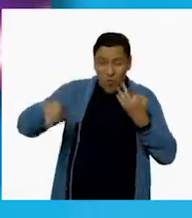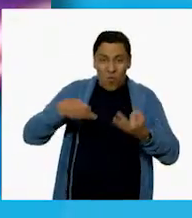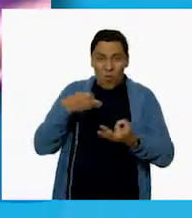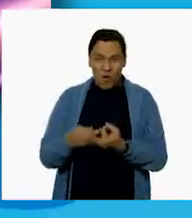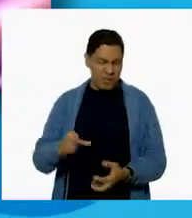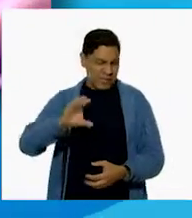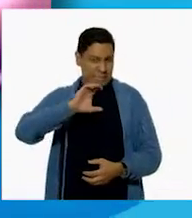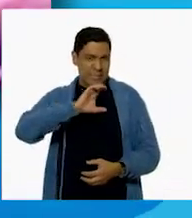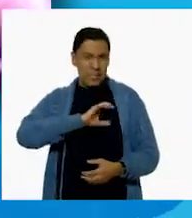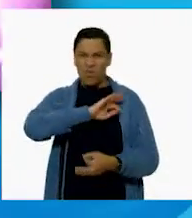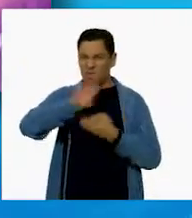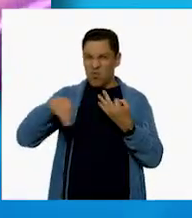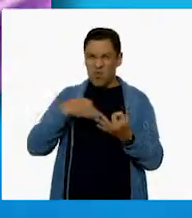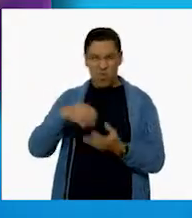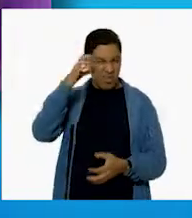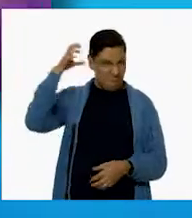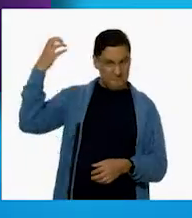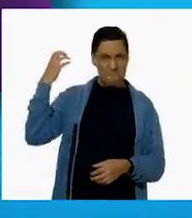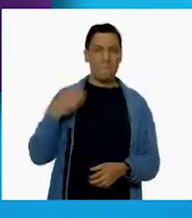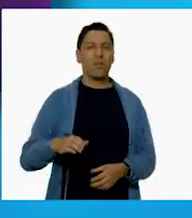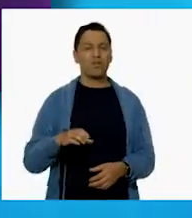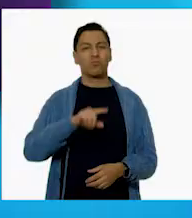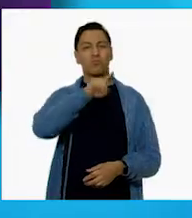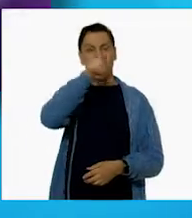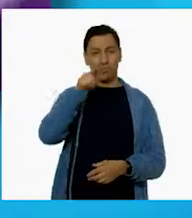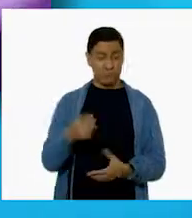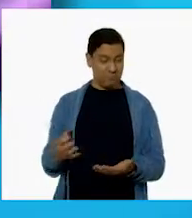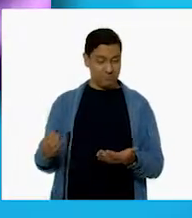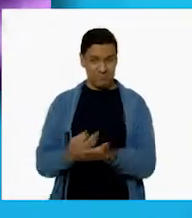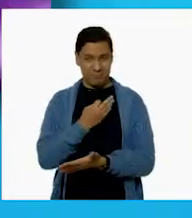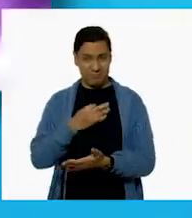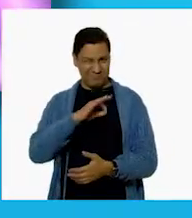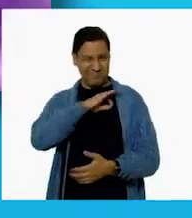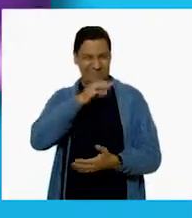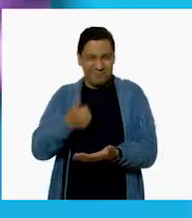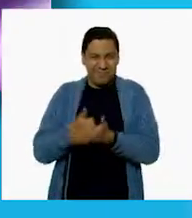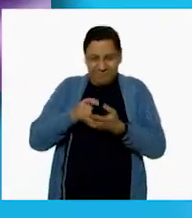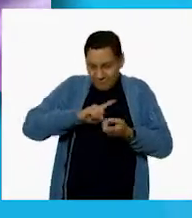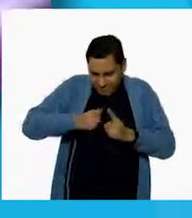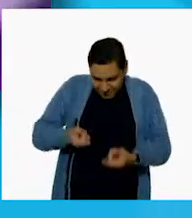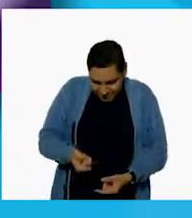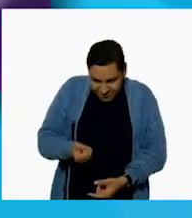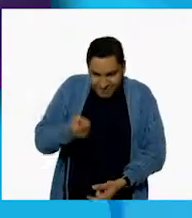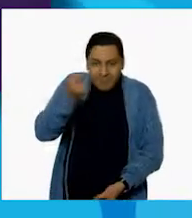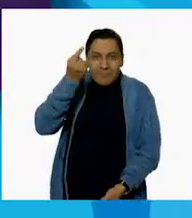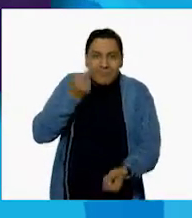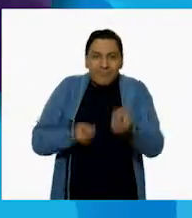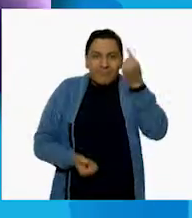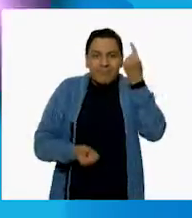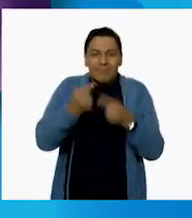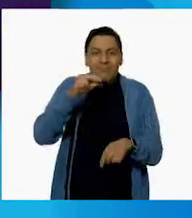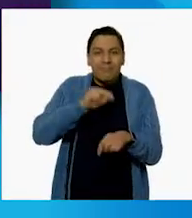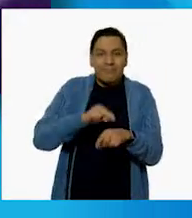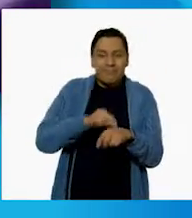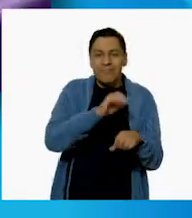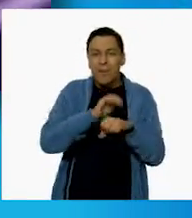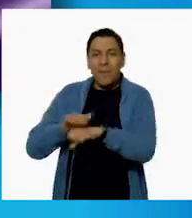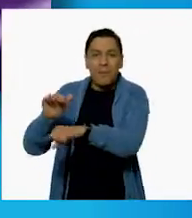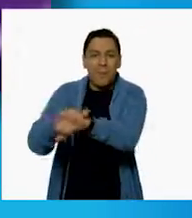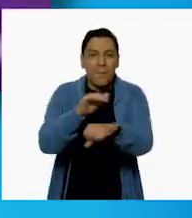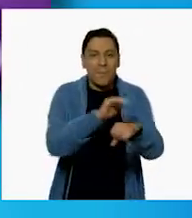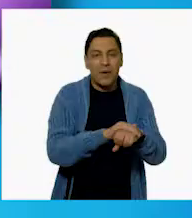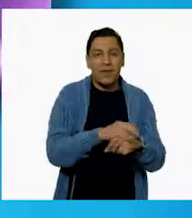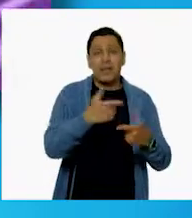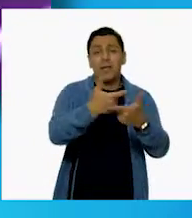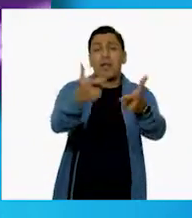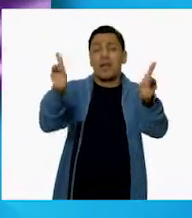nos quieren, todas son unas campeonas, ahí están si las requieren. Cuida nuestro desarrollo con ahínco y por completo las admiro y las respeto, nuestra gran red